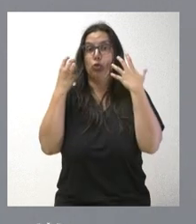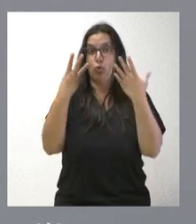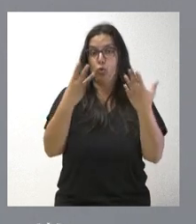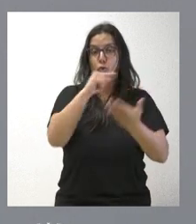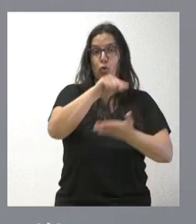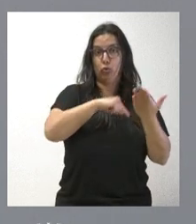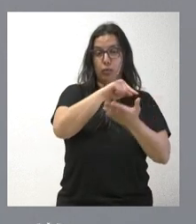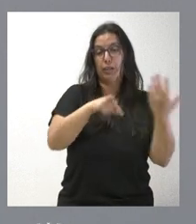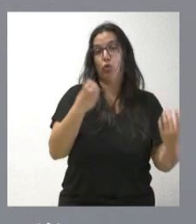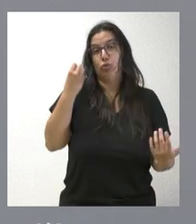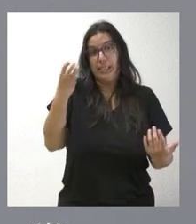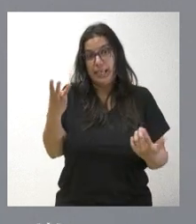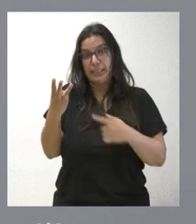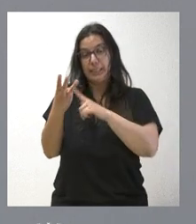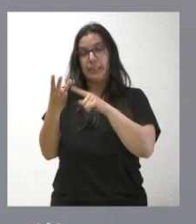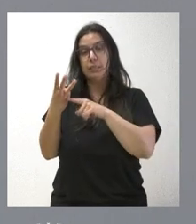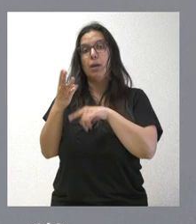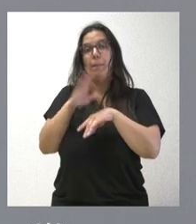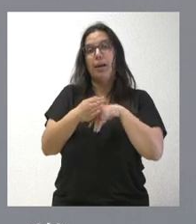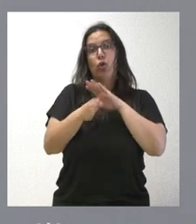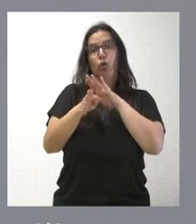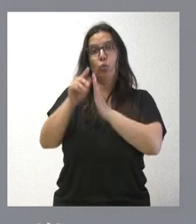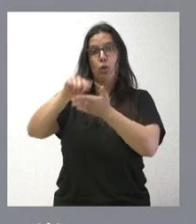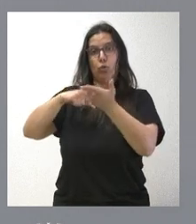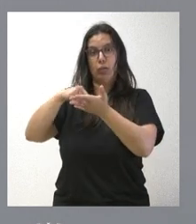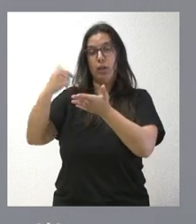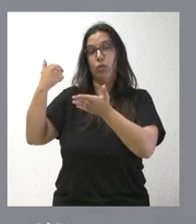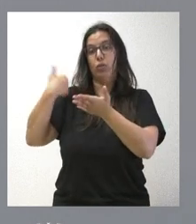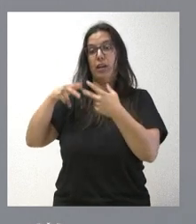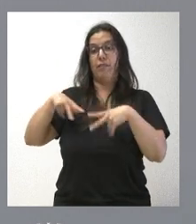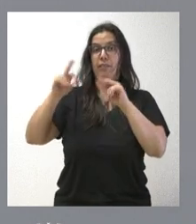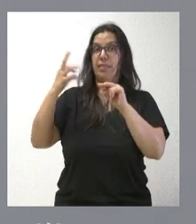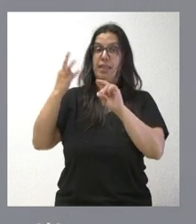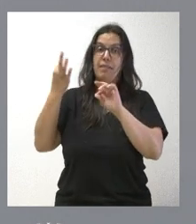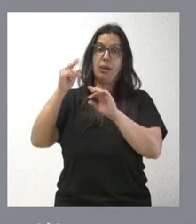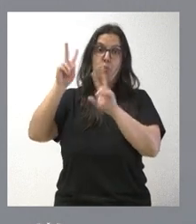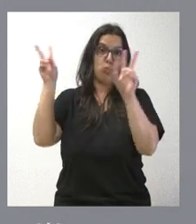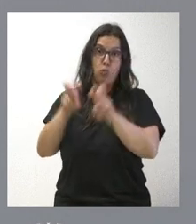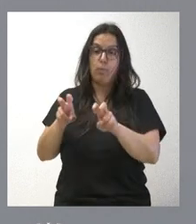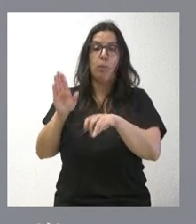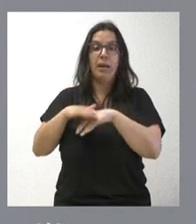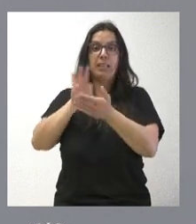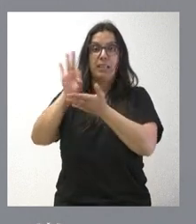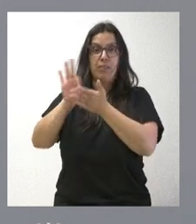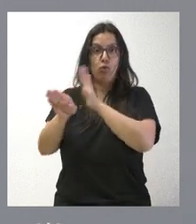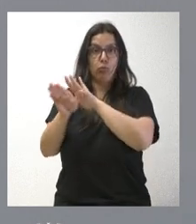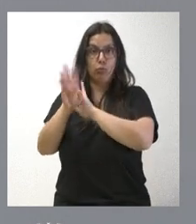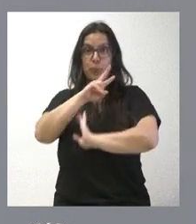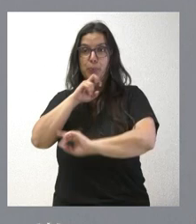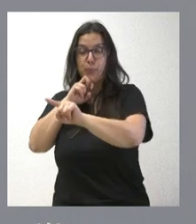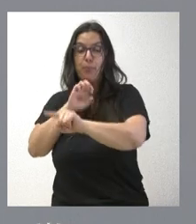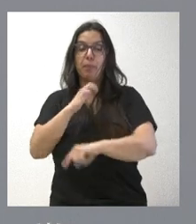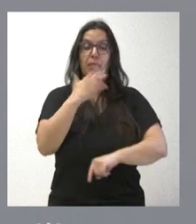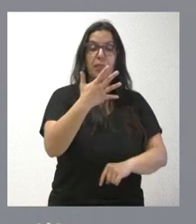son para dar continuidad a contratos que han vencido y que hay hacer nuevos contratos para que el servicio siga existiendo. Y cinco